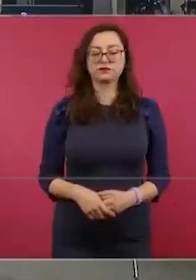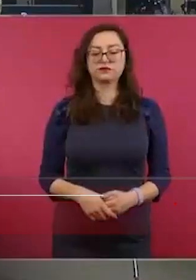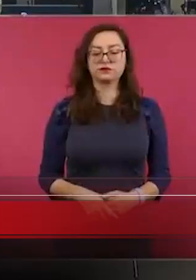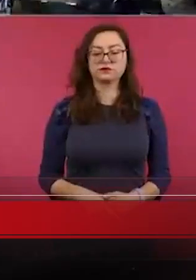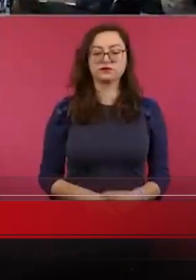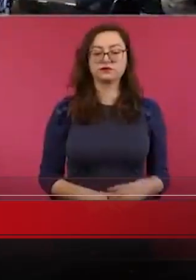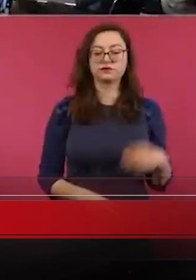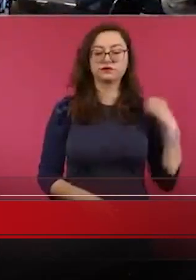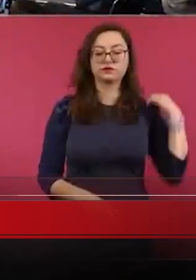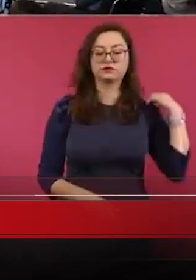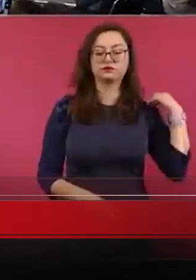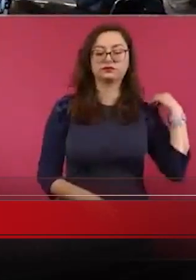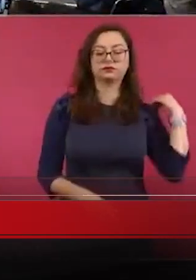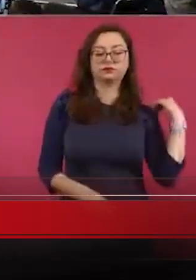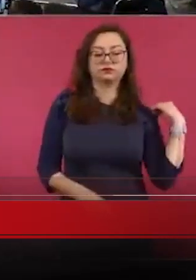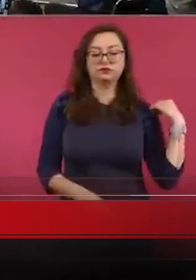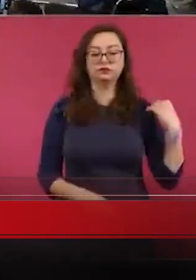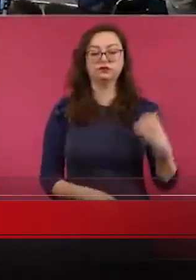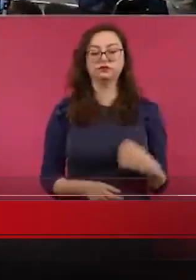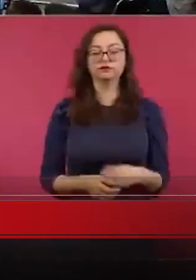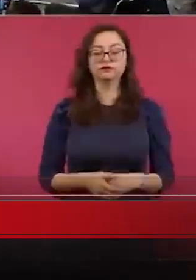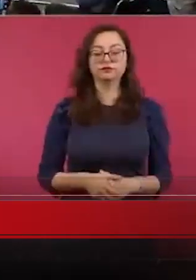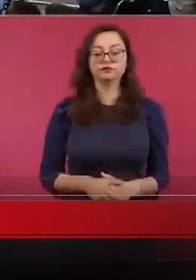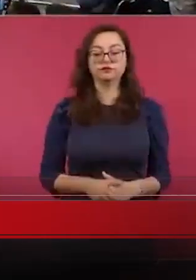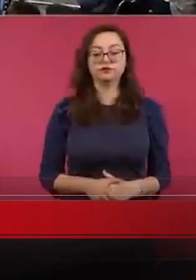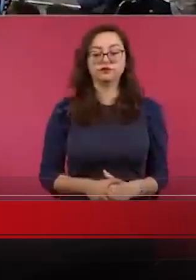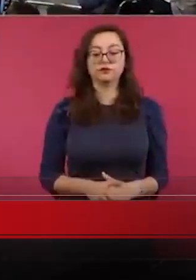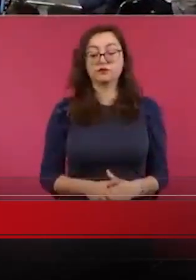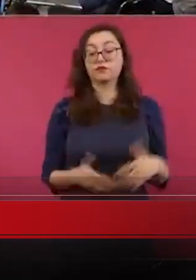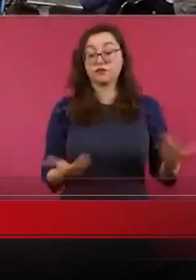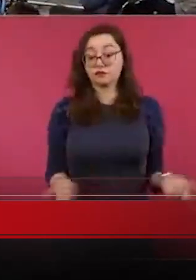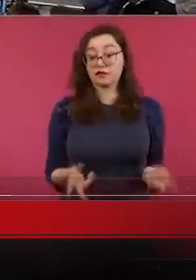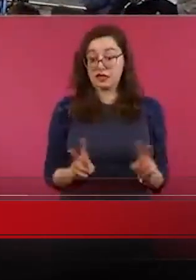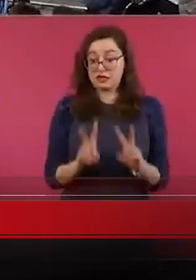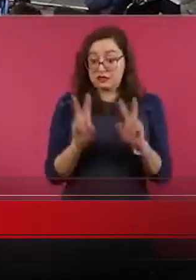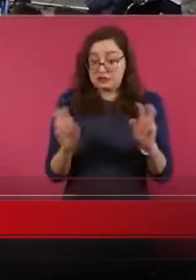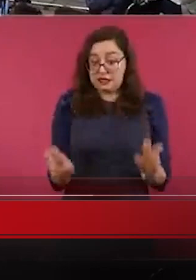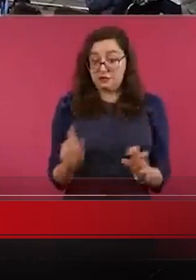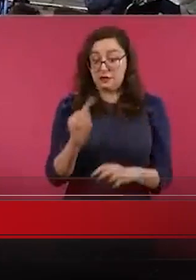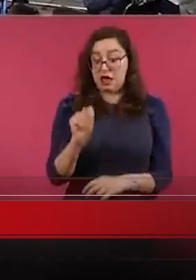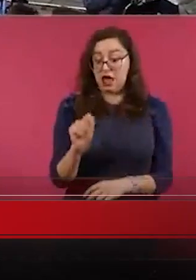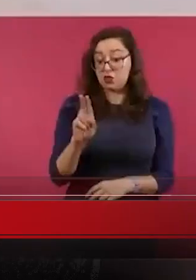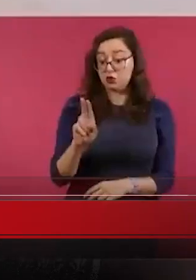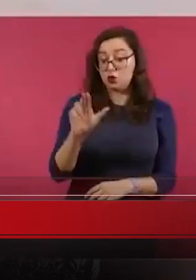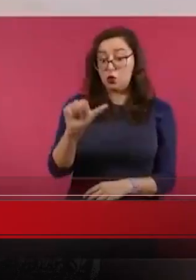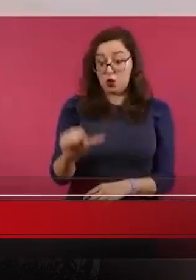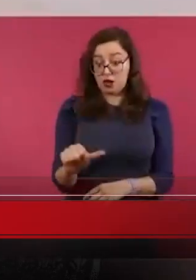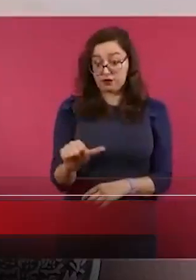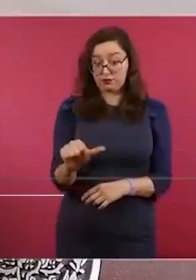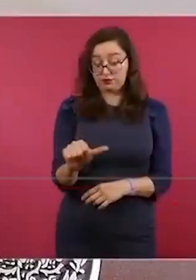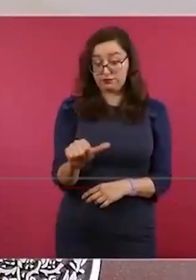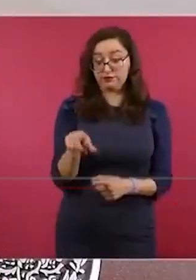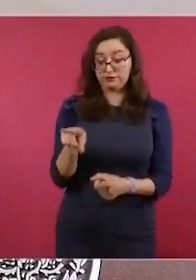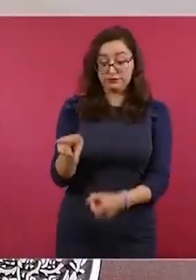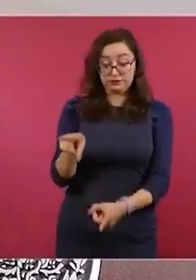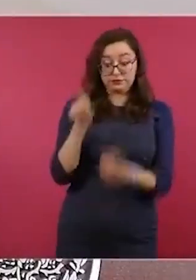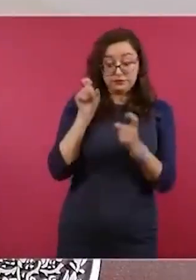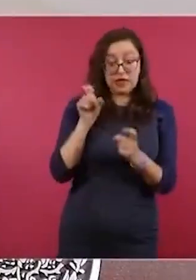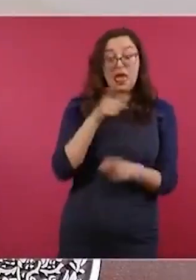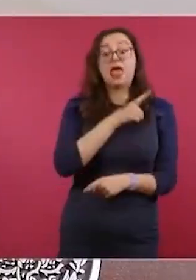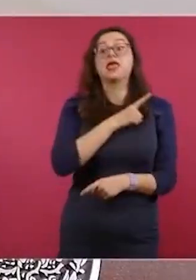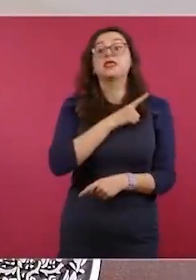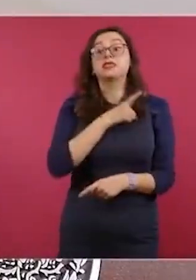Con respecto a la división del TUA, nosotros hicimos denuncias penales, básicamente contra